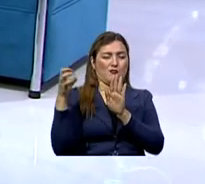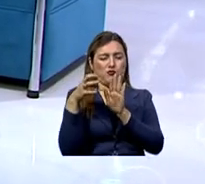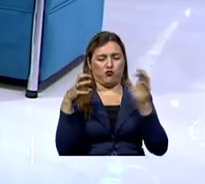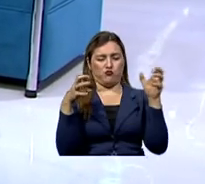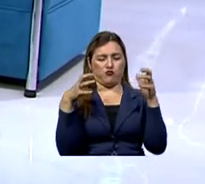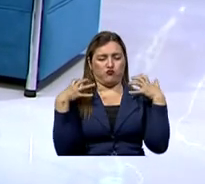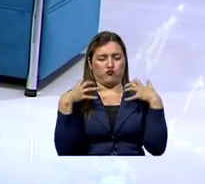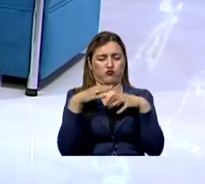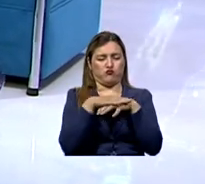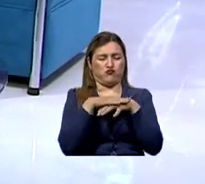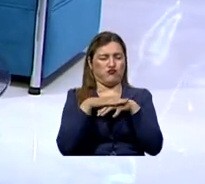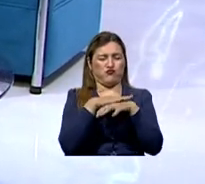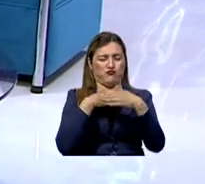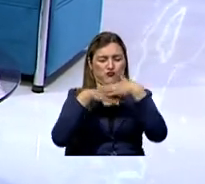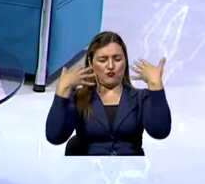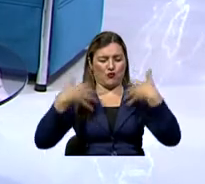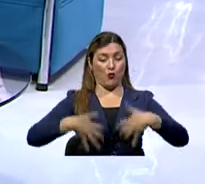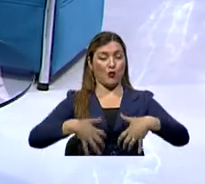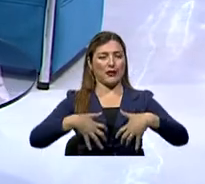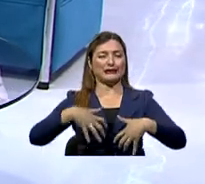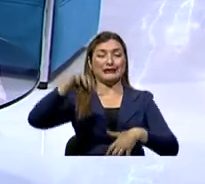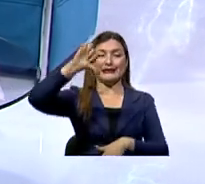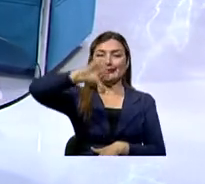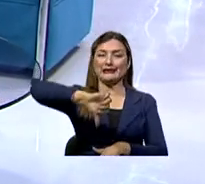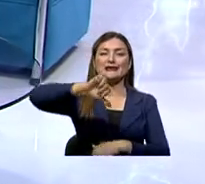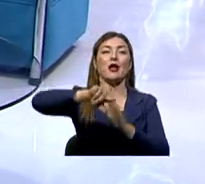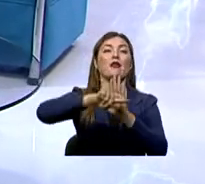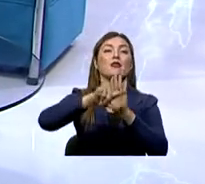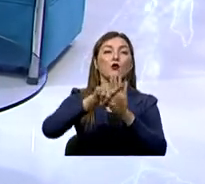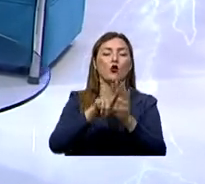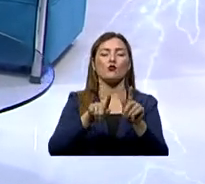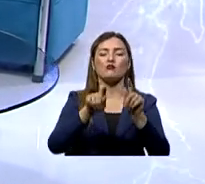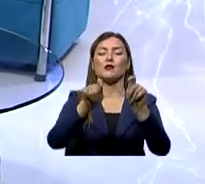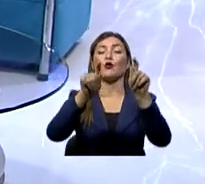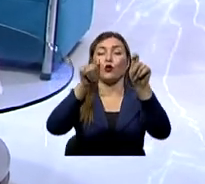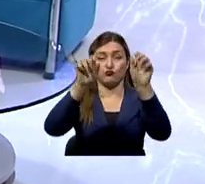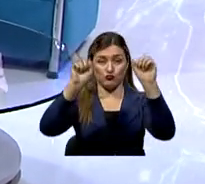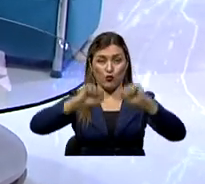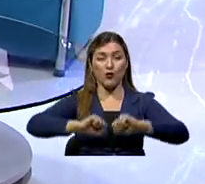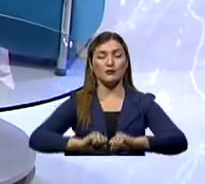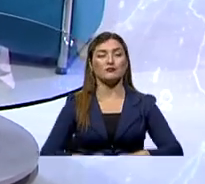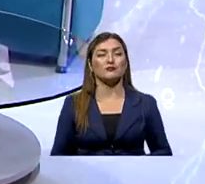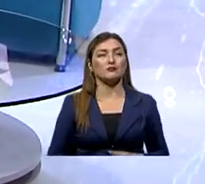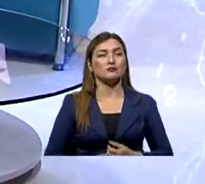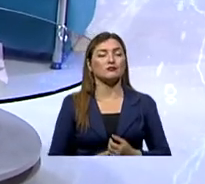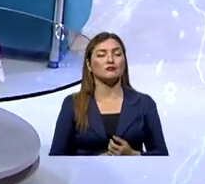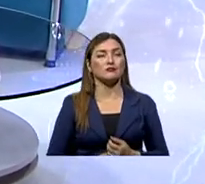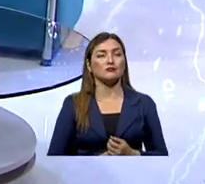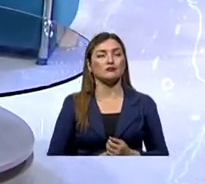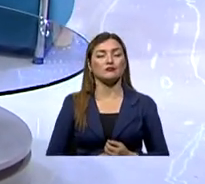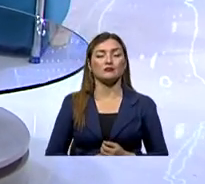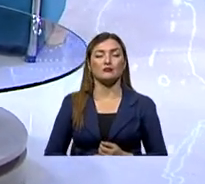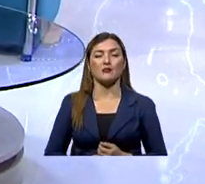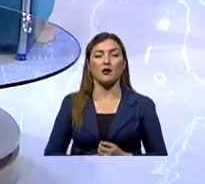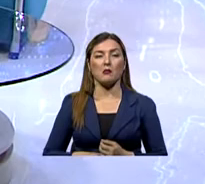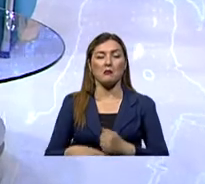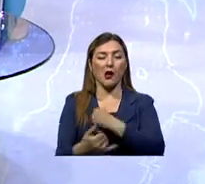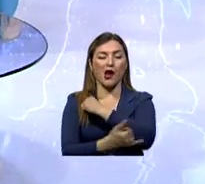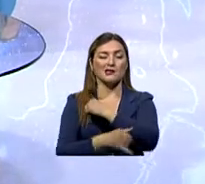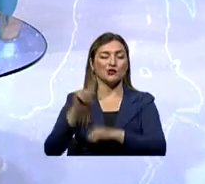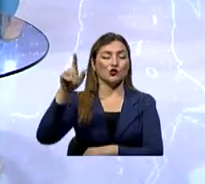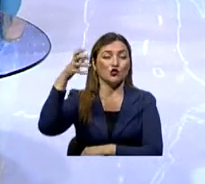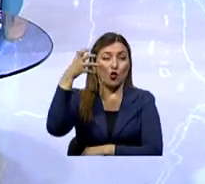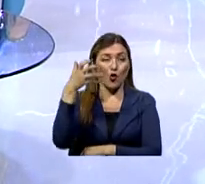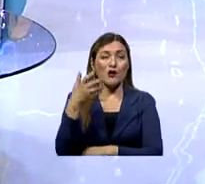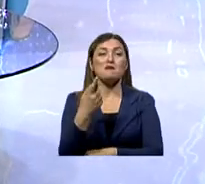ultravioleta del tipo B que es la que dan en las cámaras, que es la que nos ponen morenos a los blancos, sobre todo en los países donde no hay mucho sol, la gente que